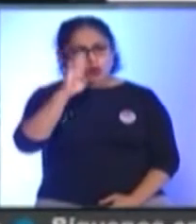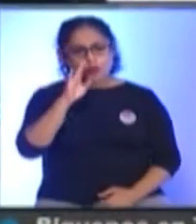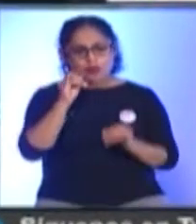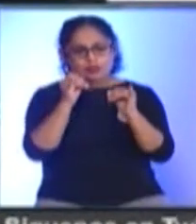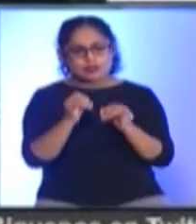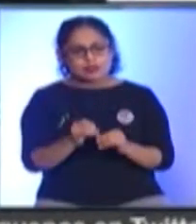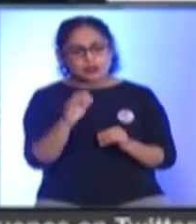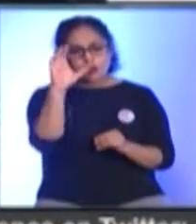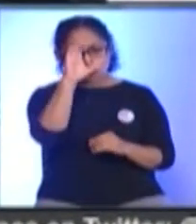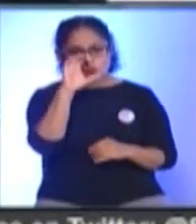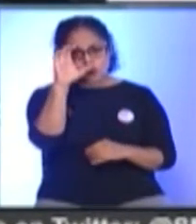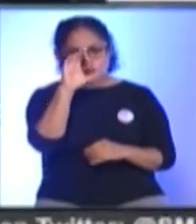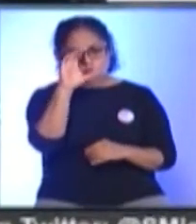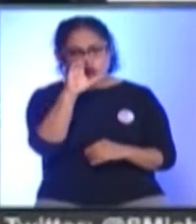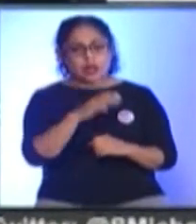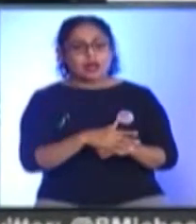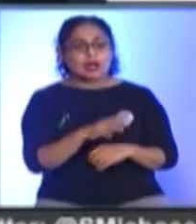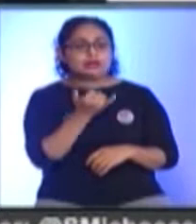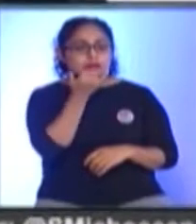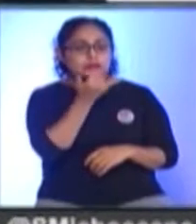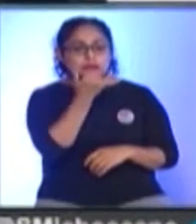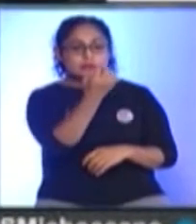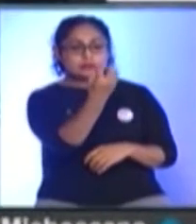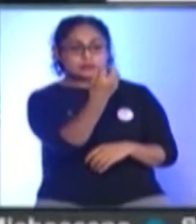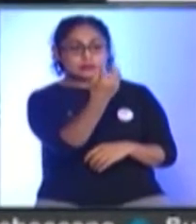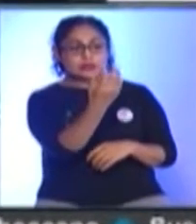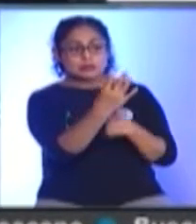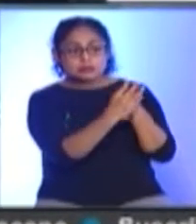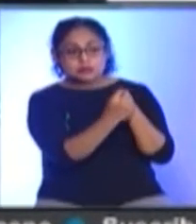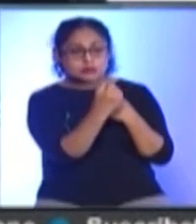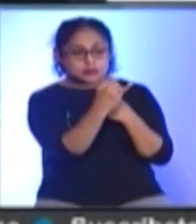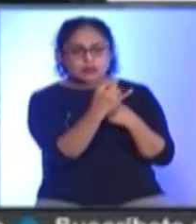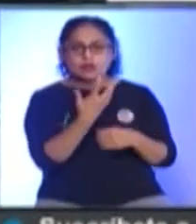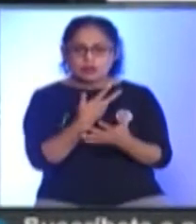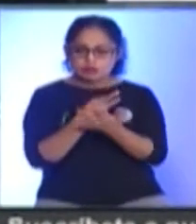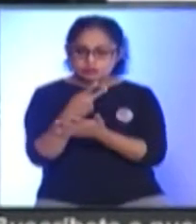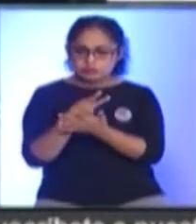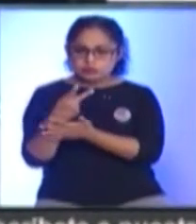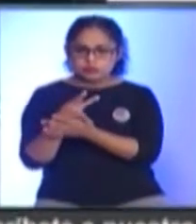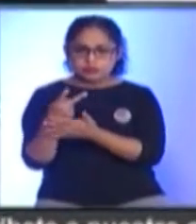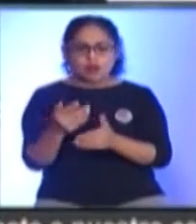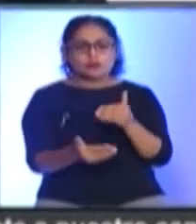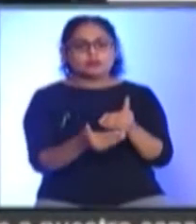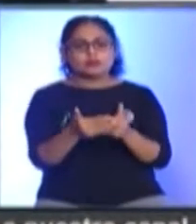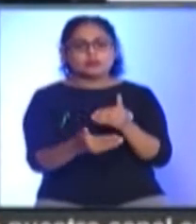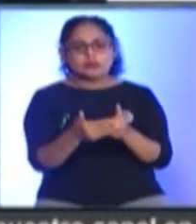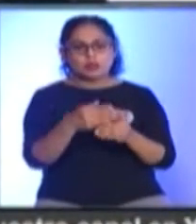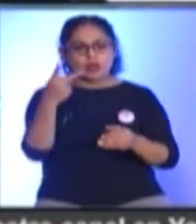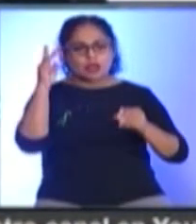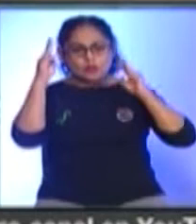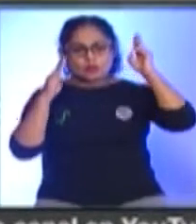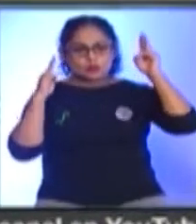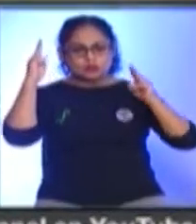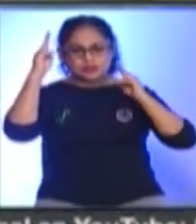Si los semáforos Epidemiológicos Lo permiten La ceremonia De premiación Se llevará a cabo Próximamente En el museo Del palacio